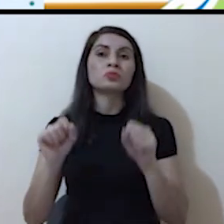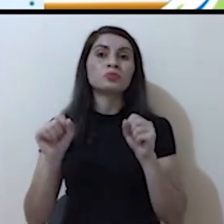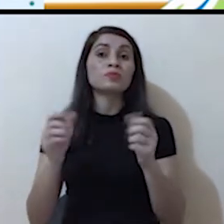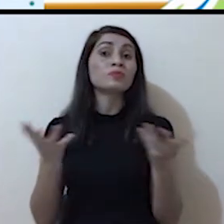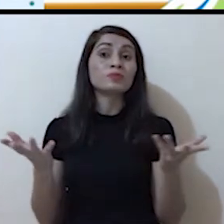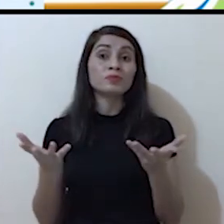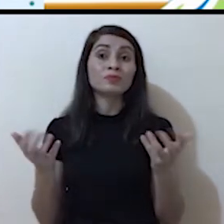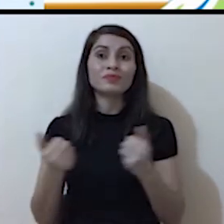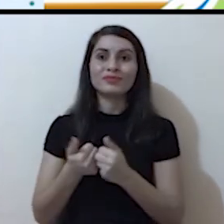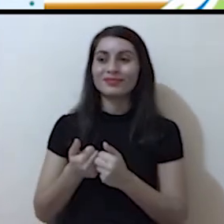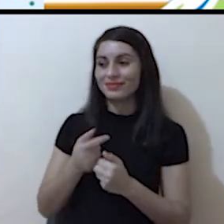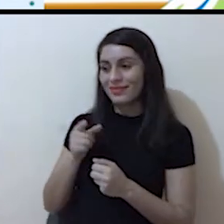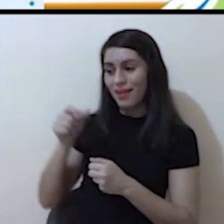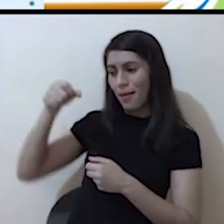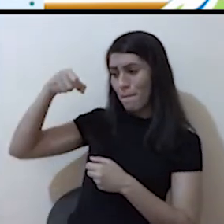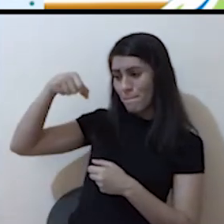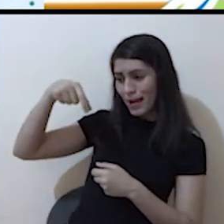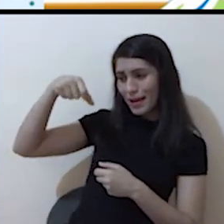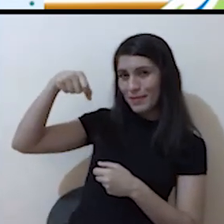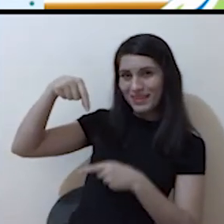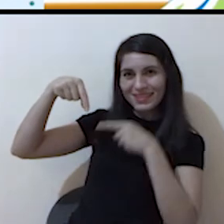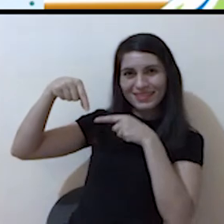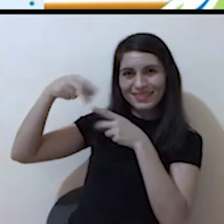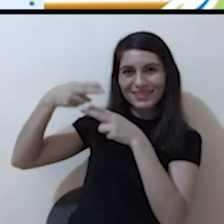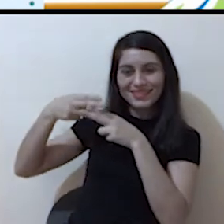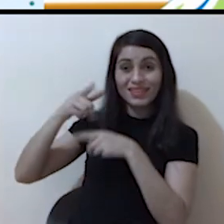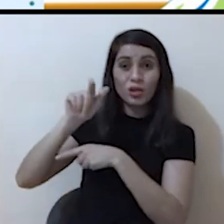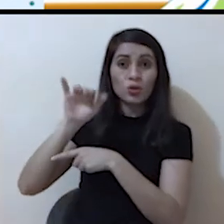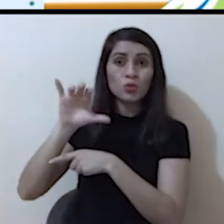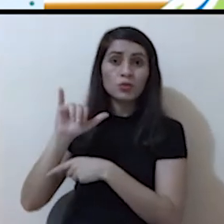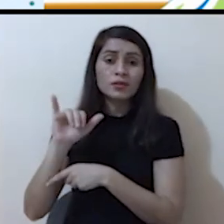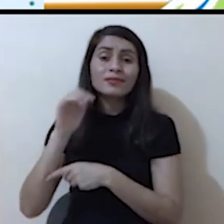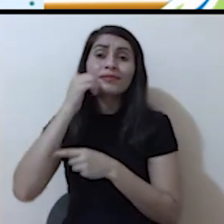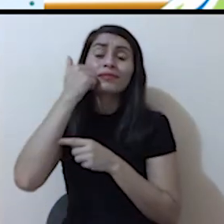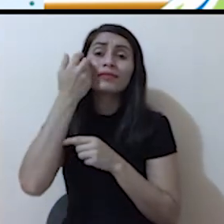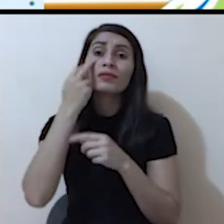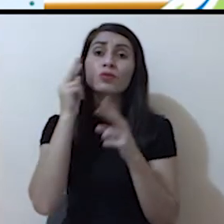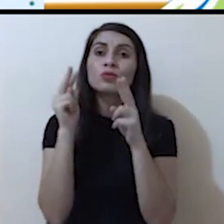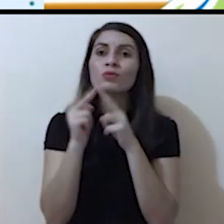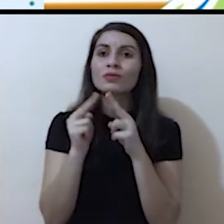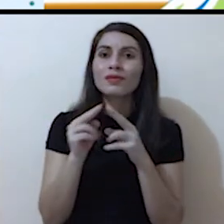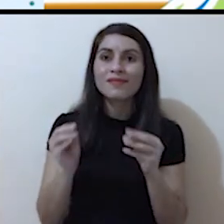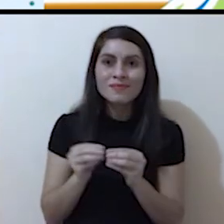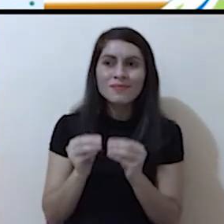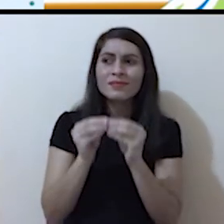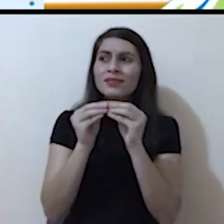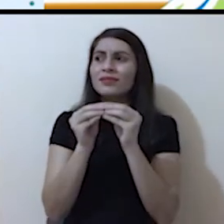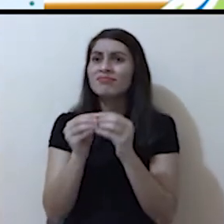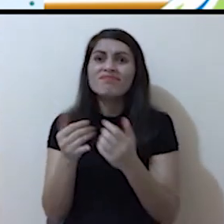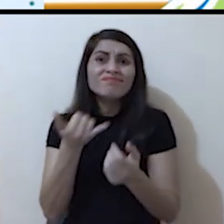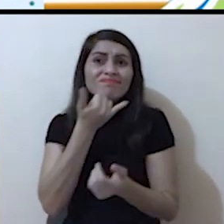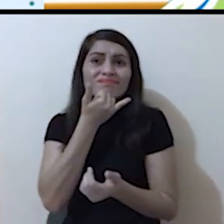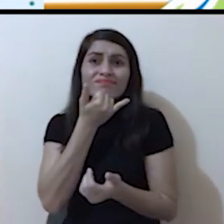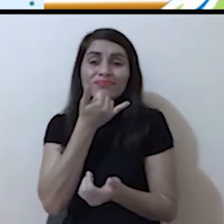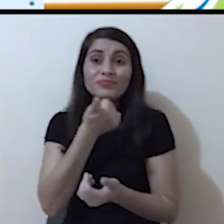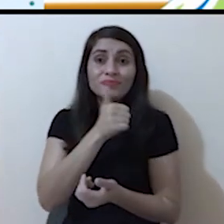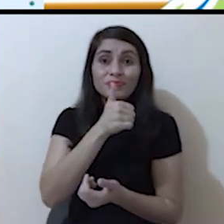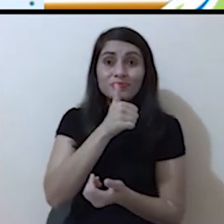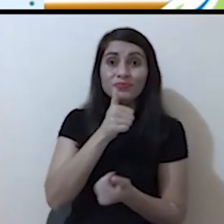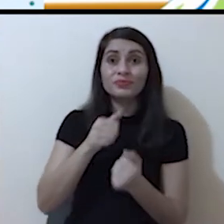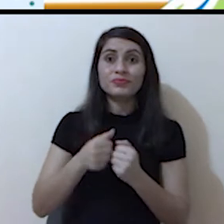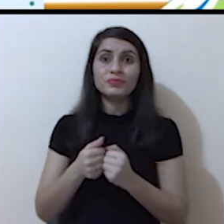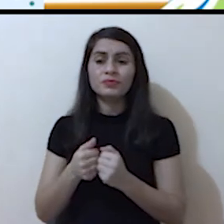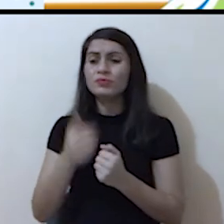Lucy quería poder conocer un poco más de todas estas fuentes.